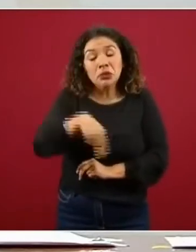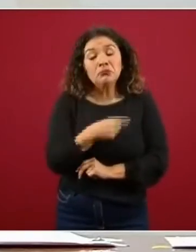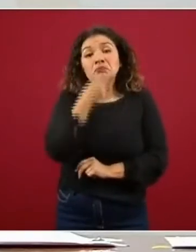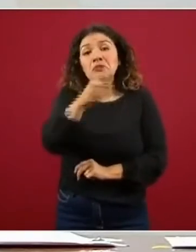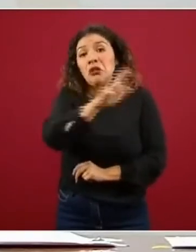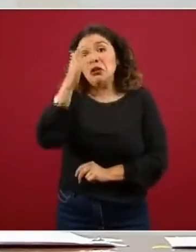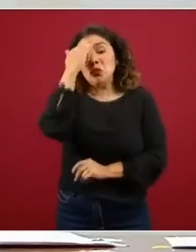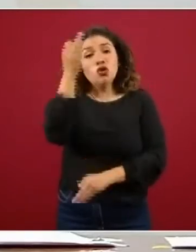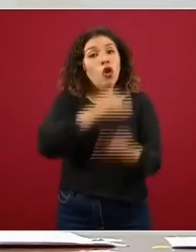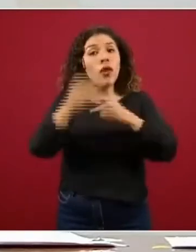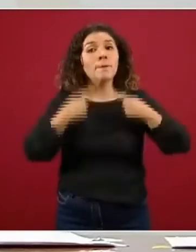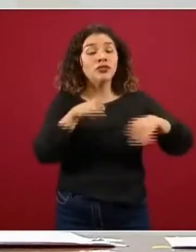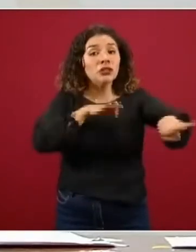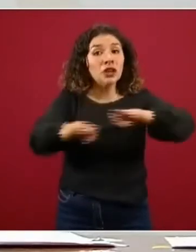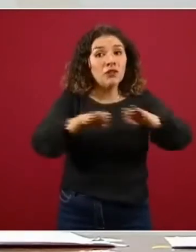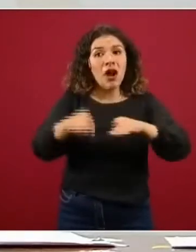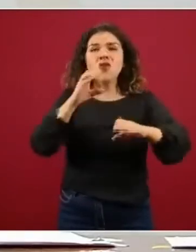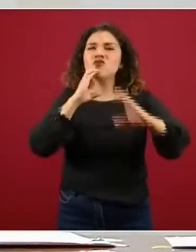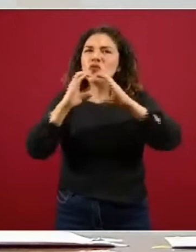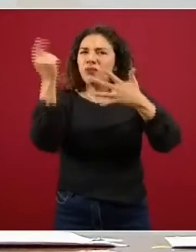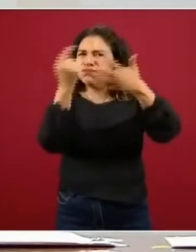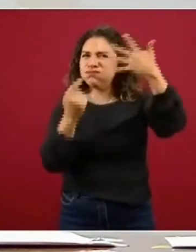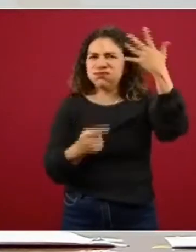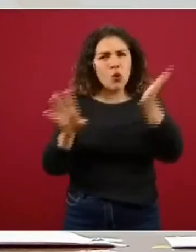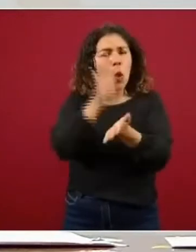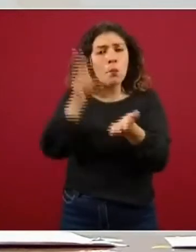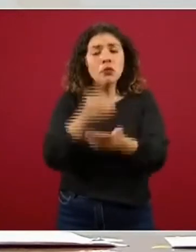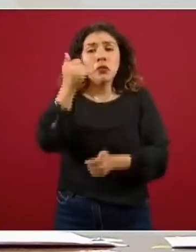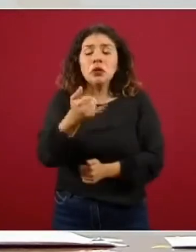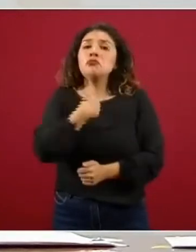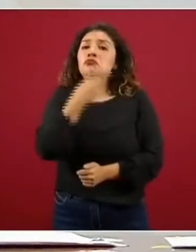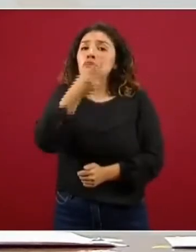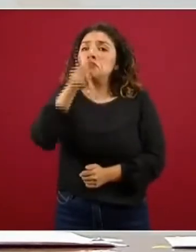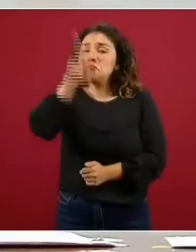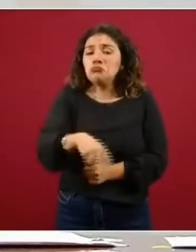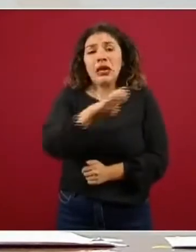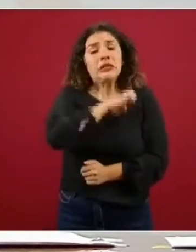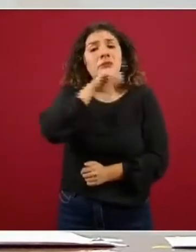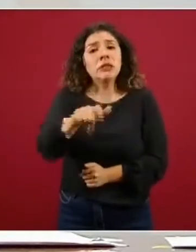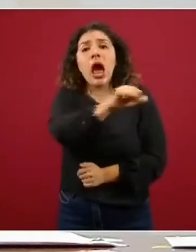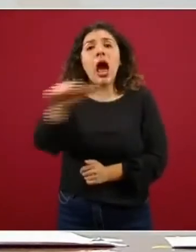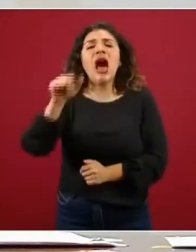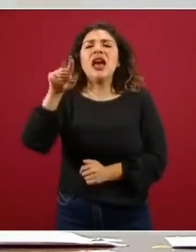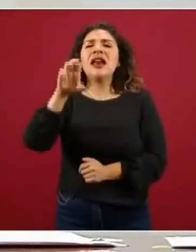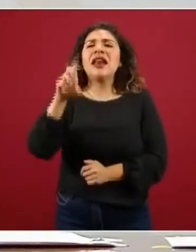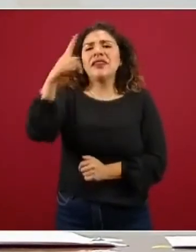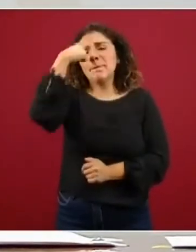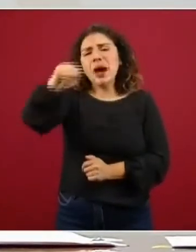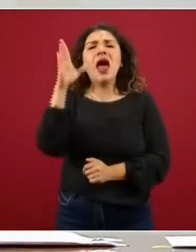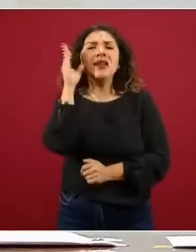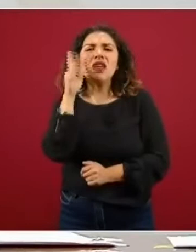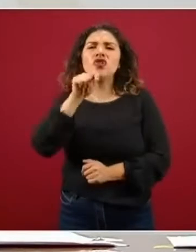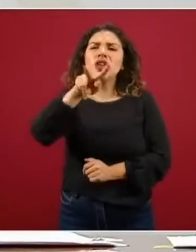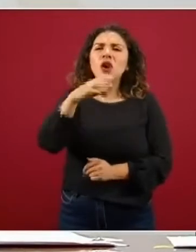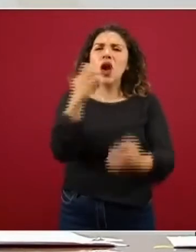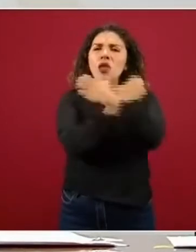reconocimiento a los trabajadores de los medios de comunicación en general y permítanme muy especialmente a las de la red de radiodifusoras